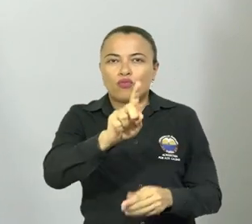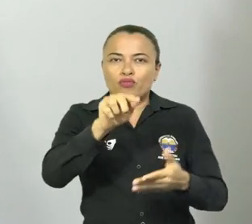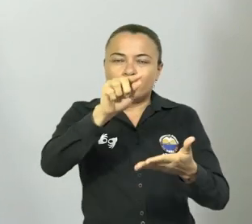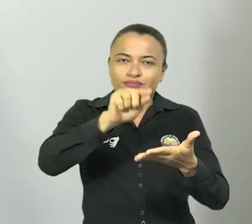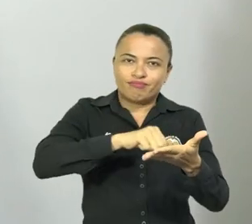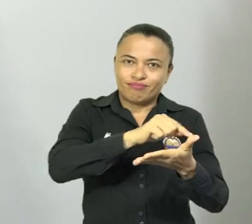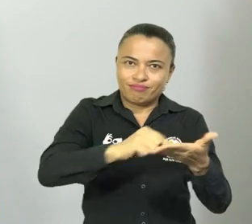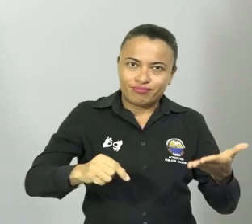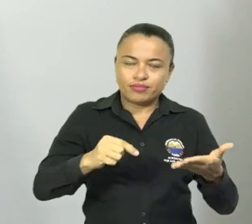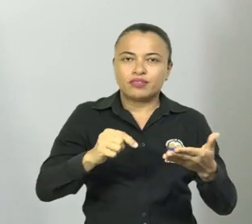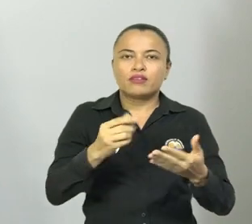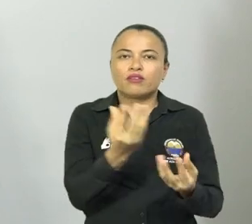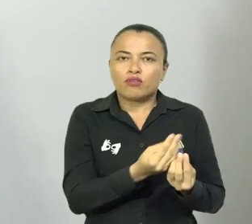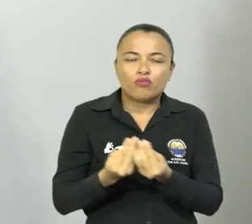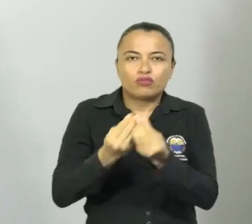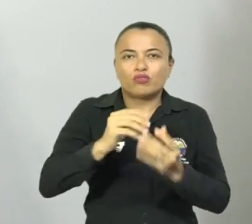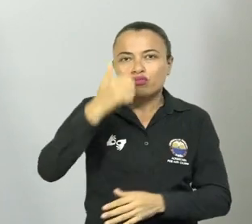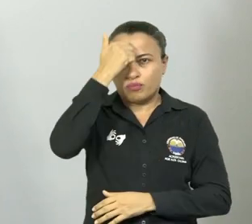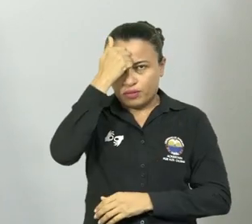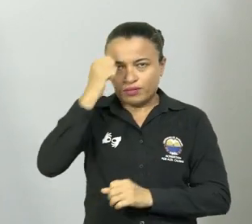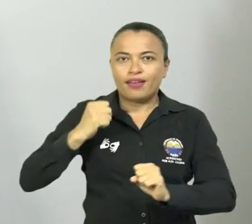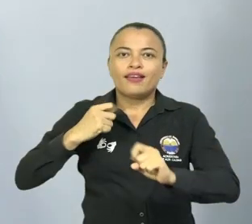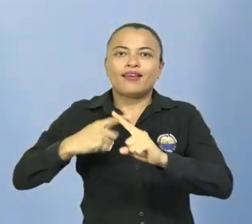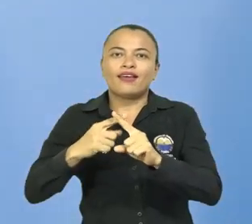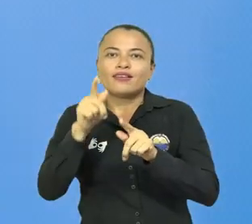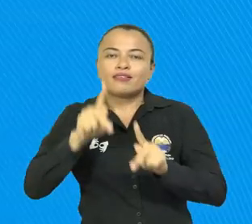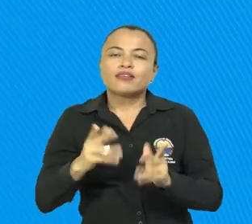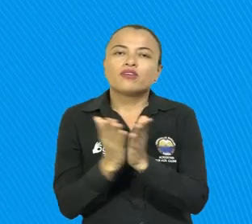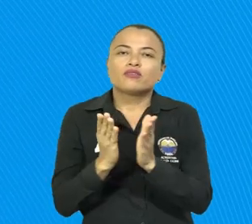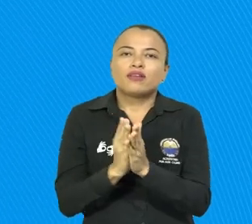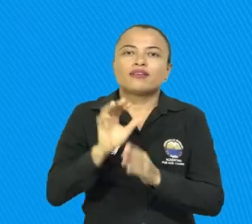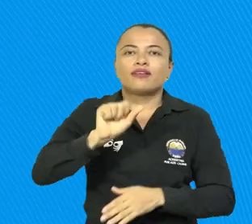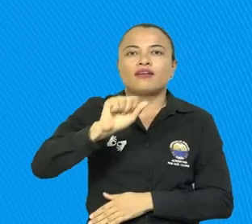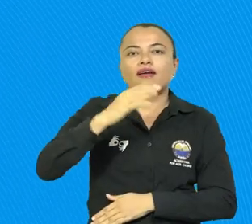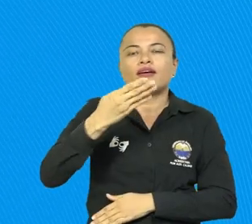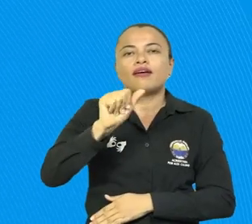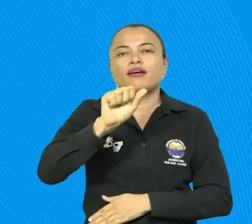Consejo Superior, egresados Abraham David Hernández. Muchas gracias.